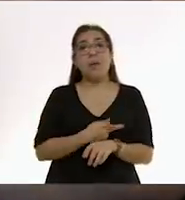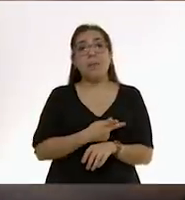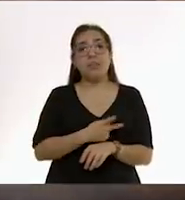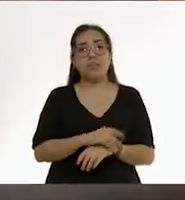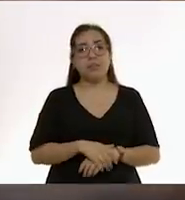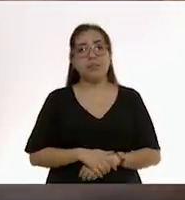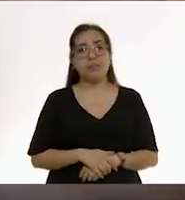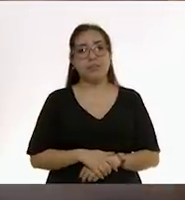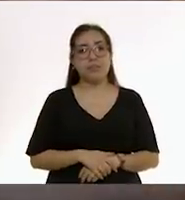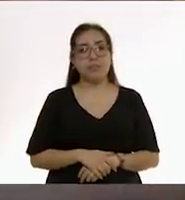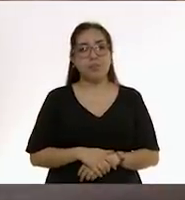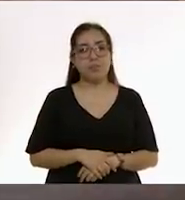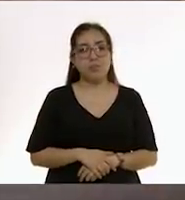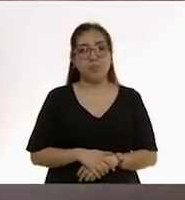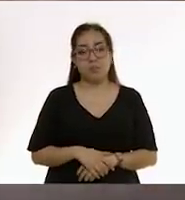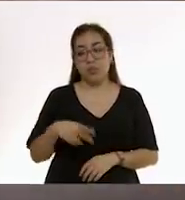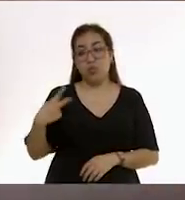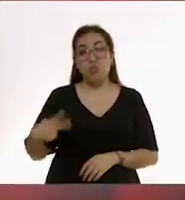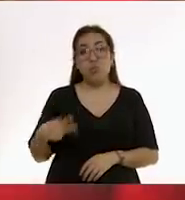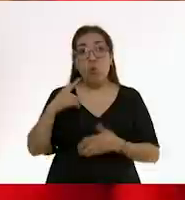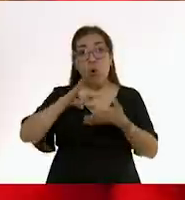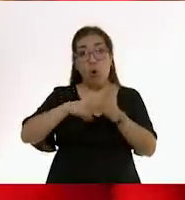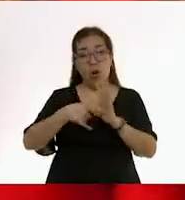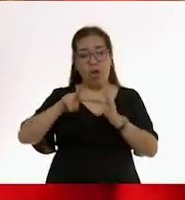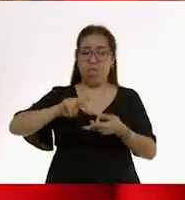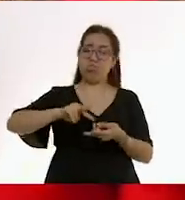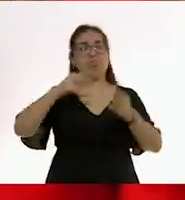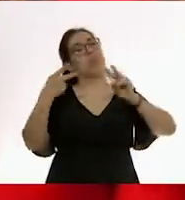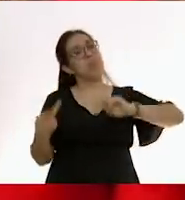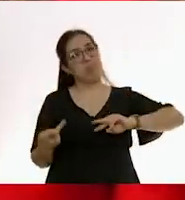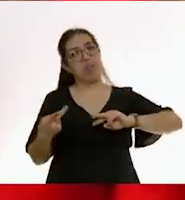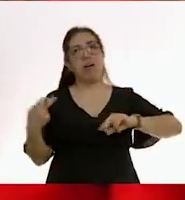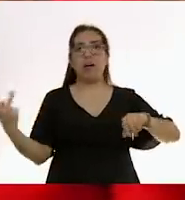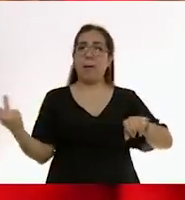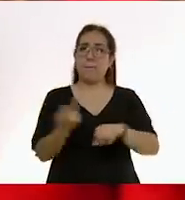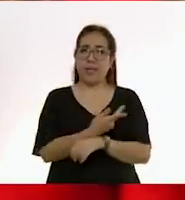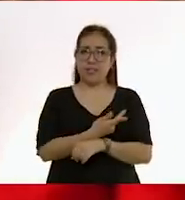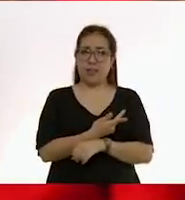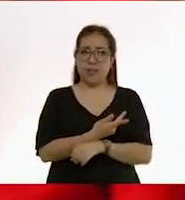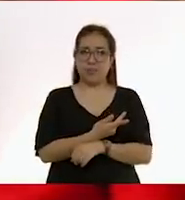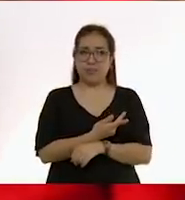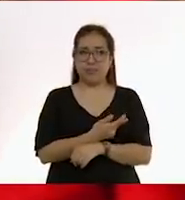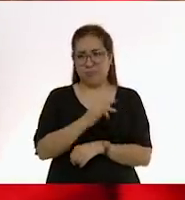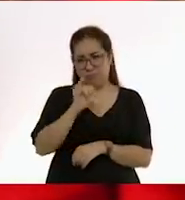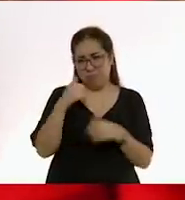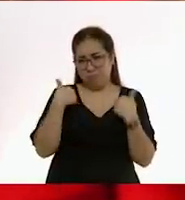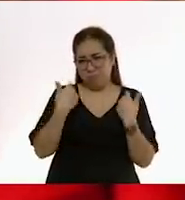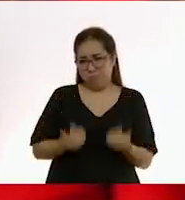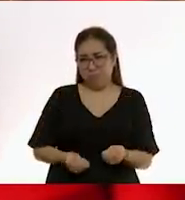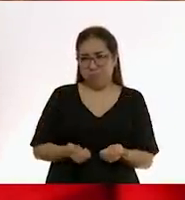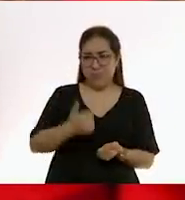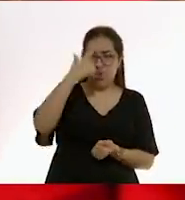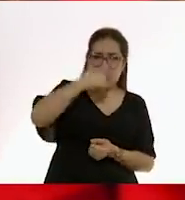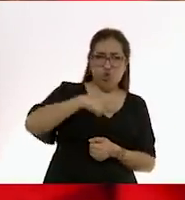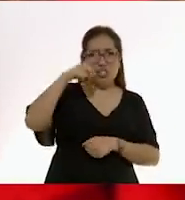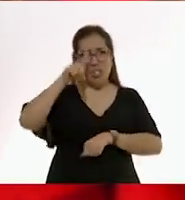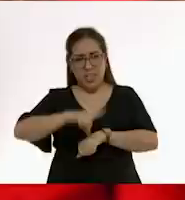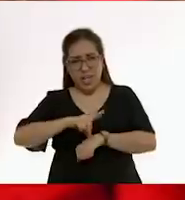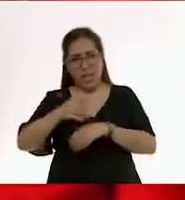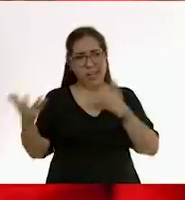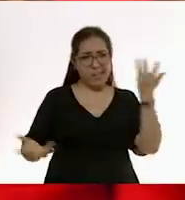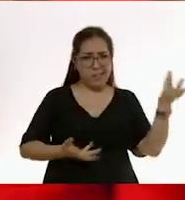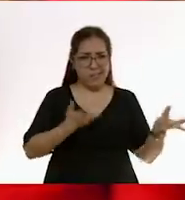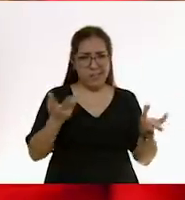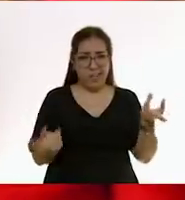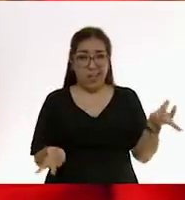popularmente como tener el horario volteado. No es que está el horario volteado, que eso sí entenderíamos que el horario volteado quiere decir básicamente